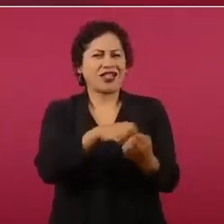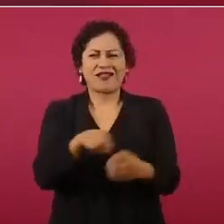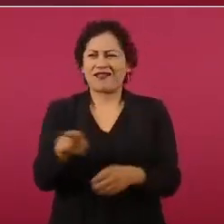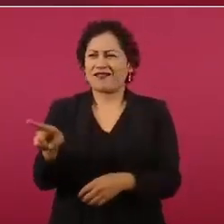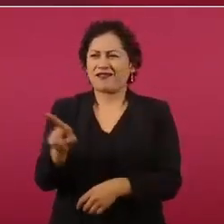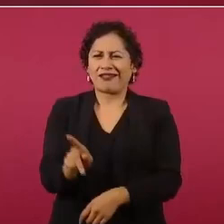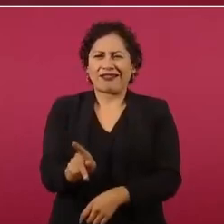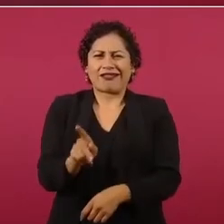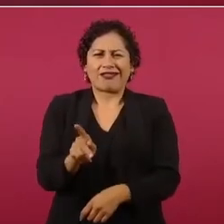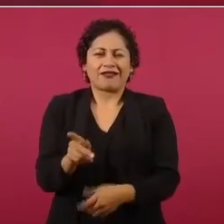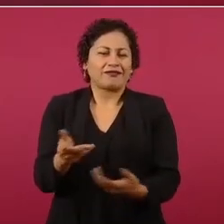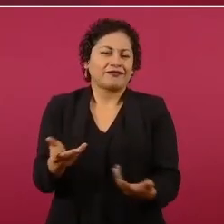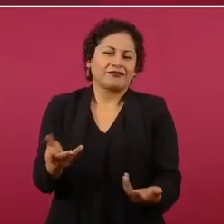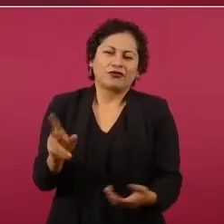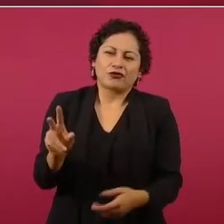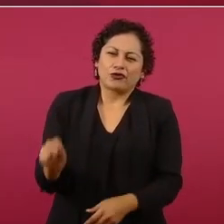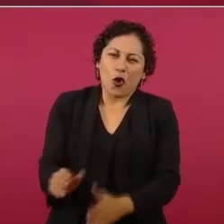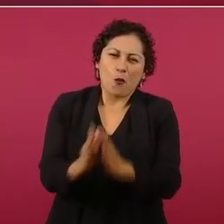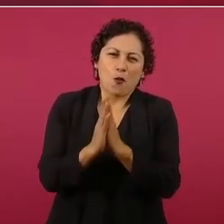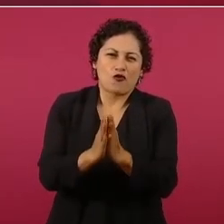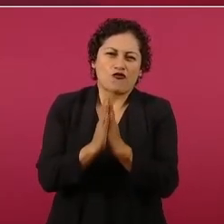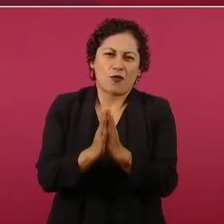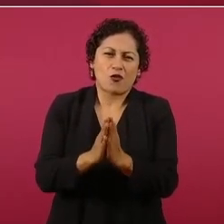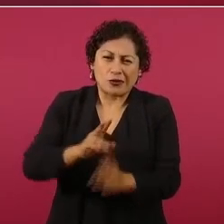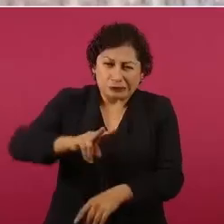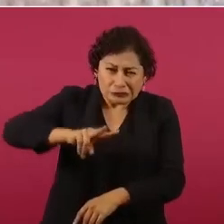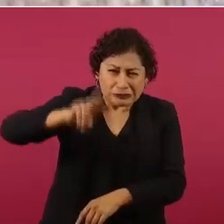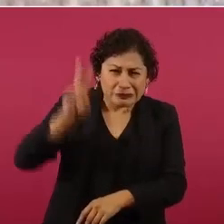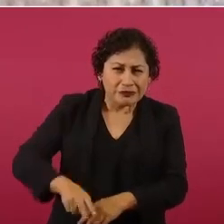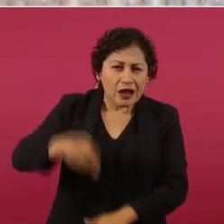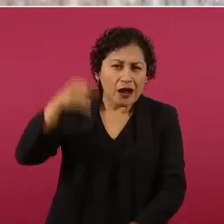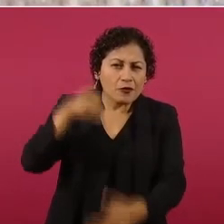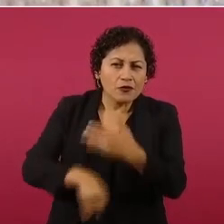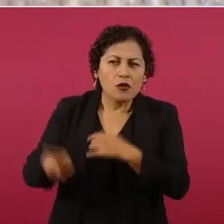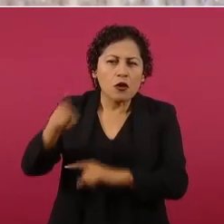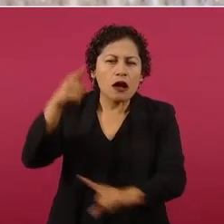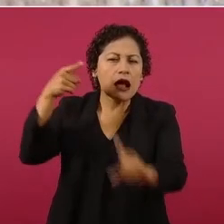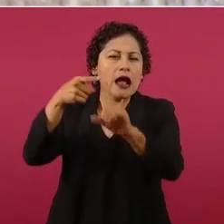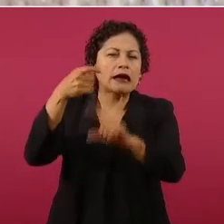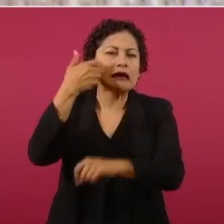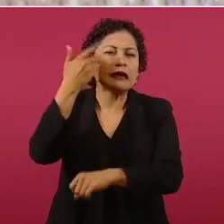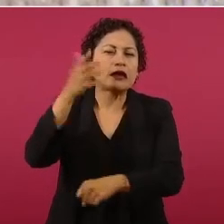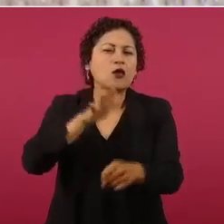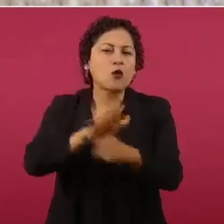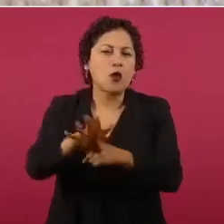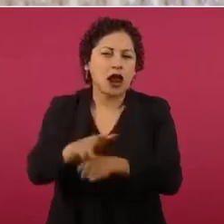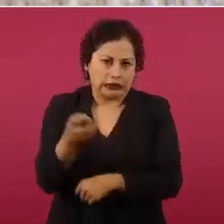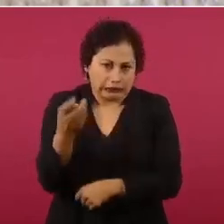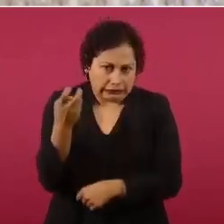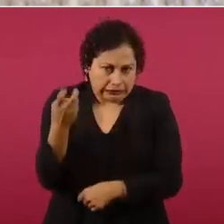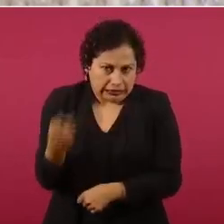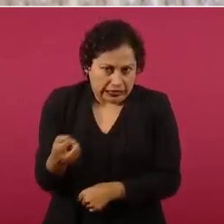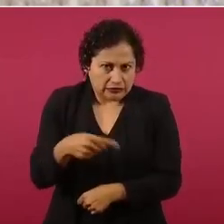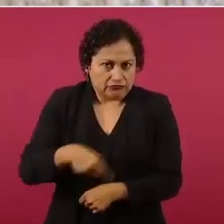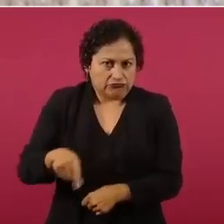es el fondo. eso, quieren